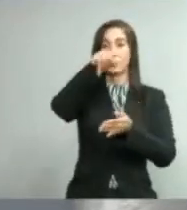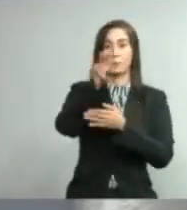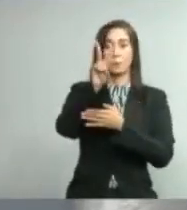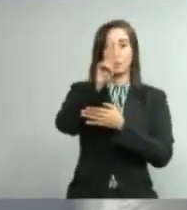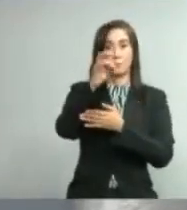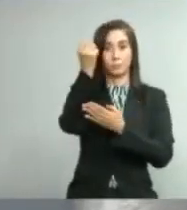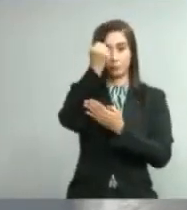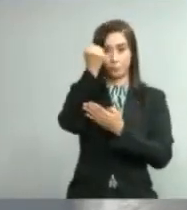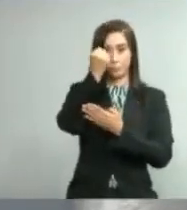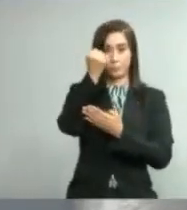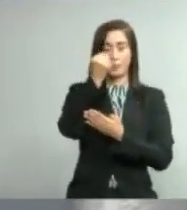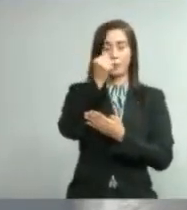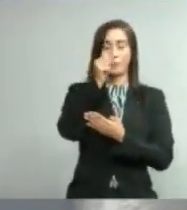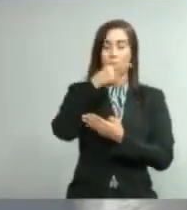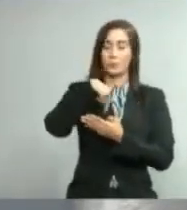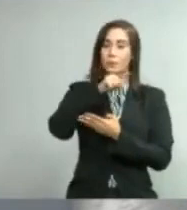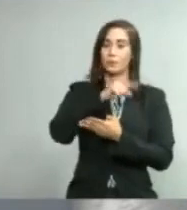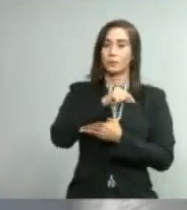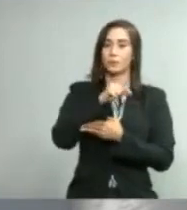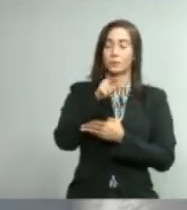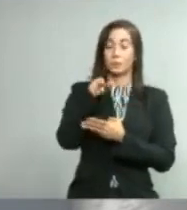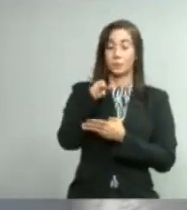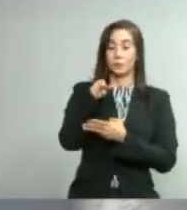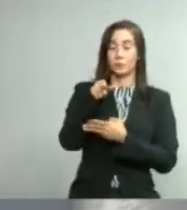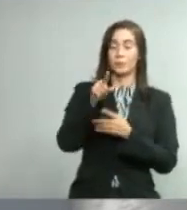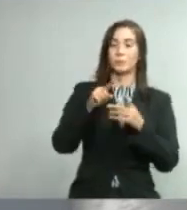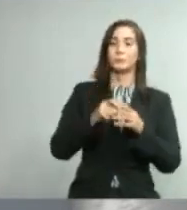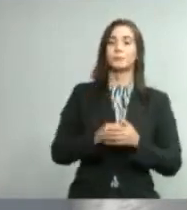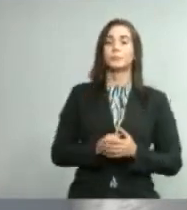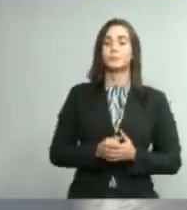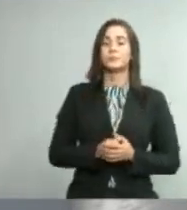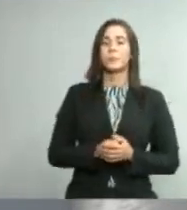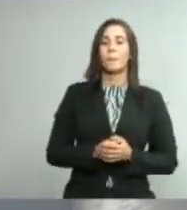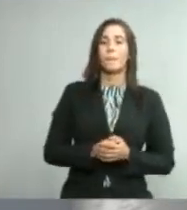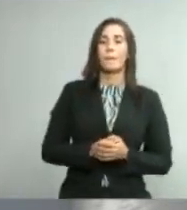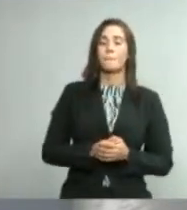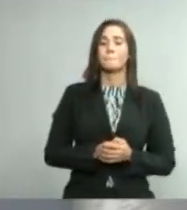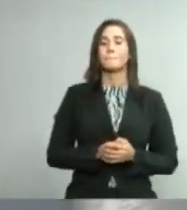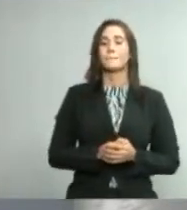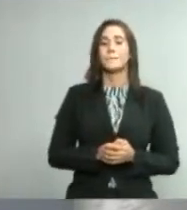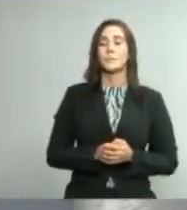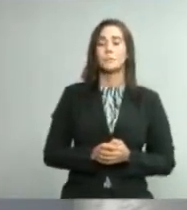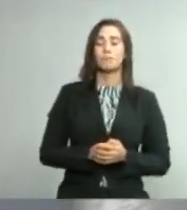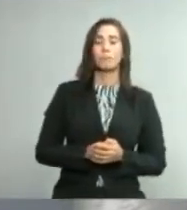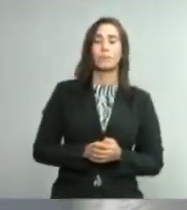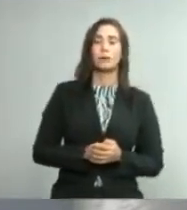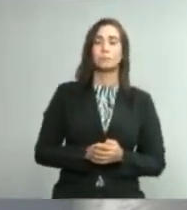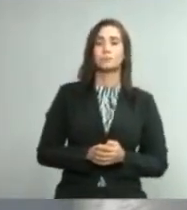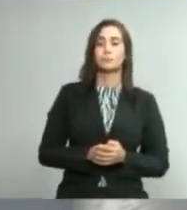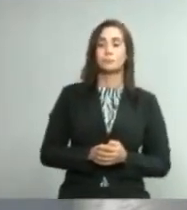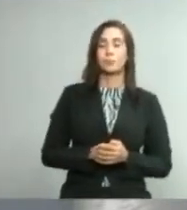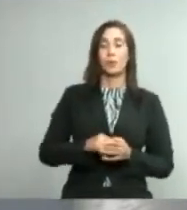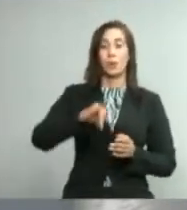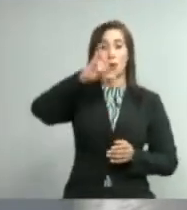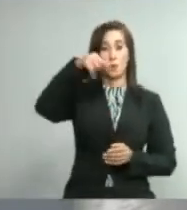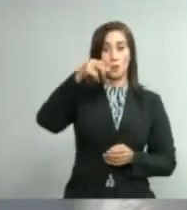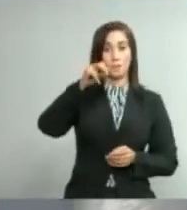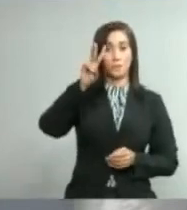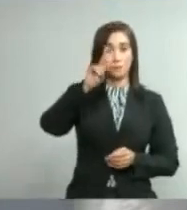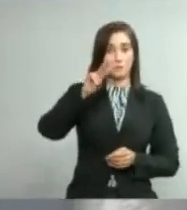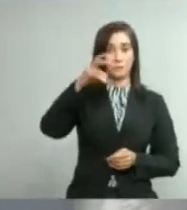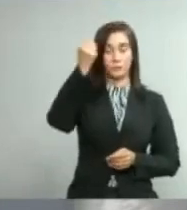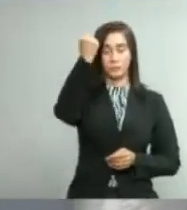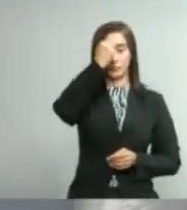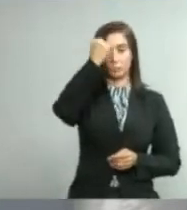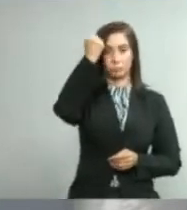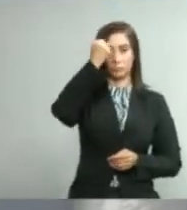si bien están la parte fuerte inicial iniciar este jueves, viernes y sábados,